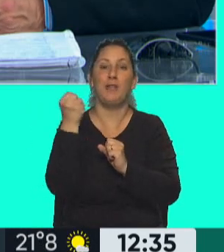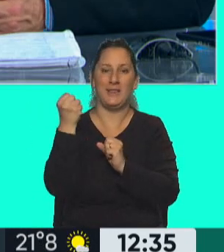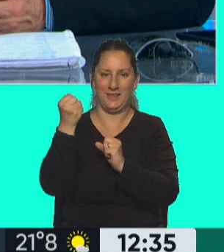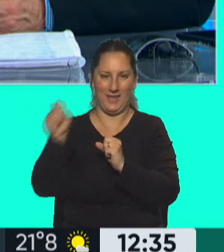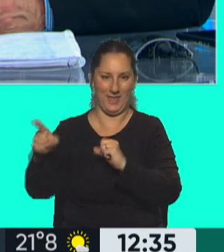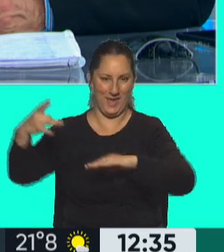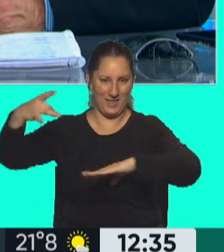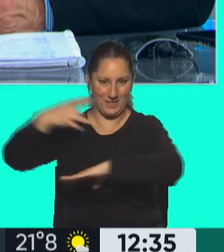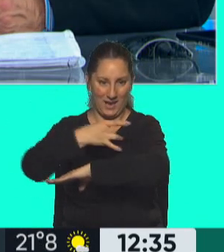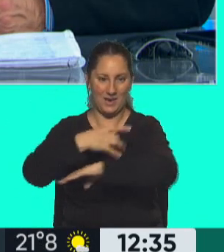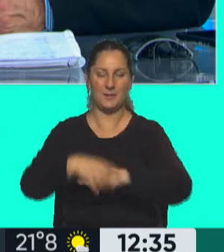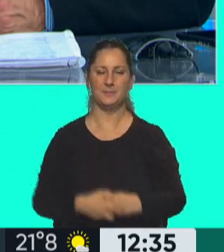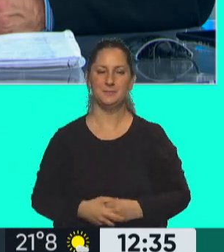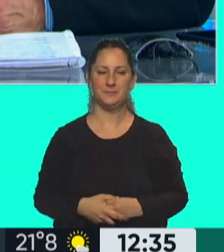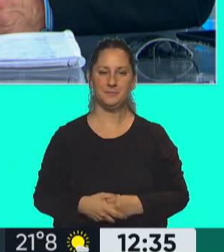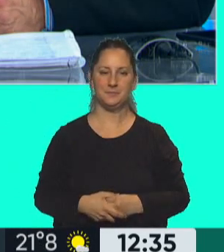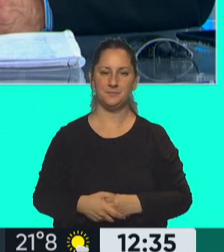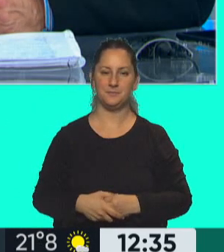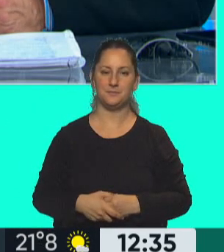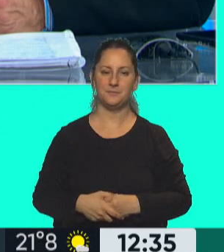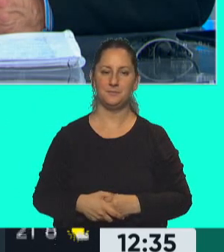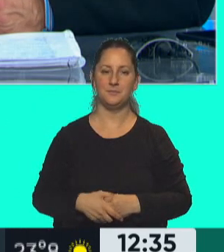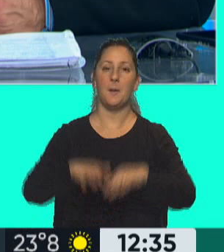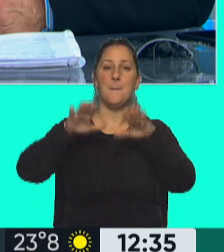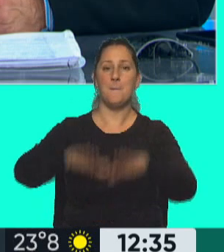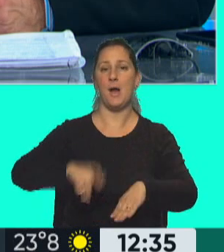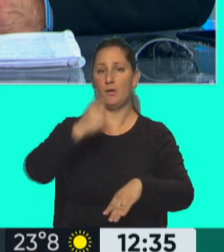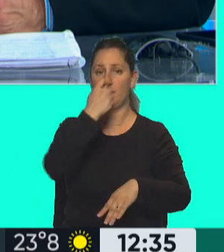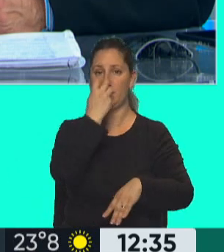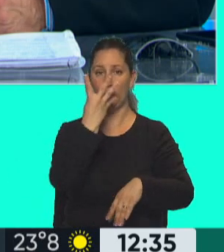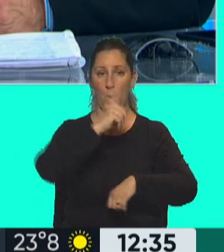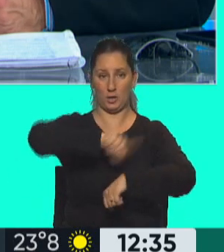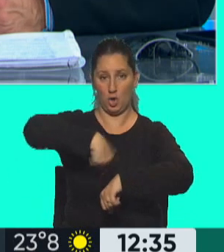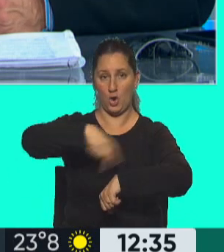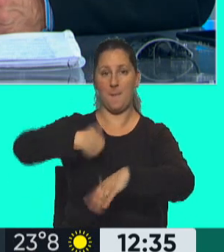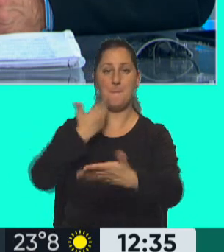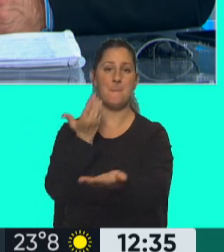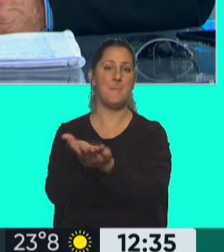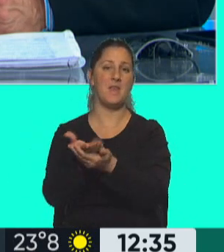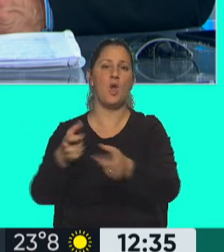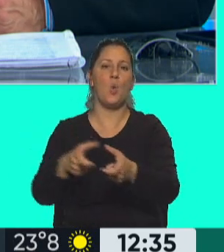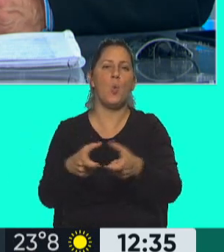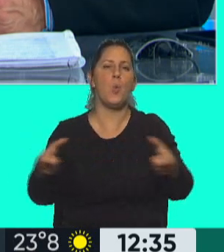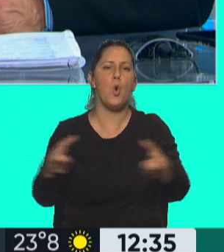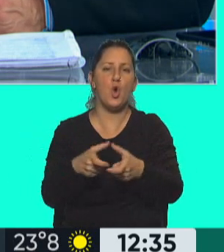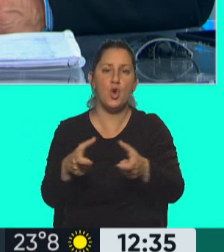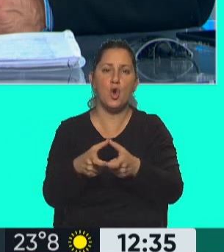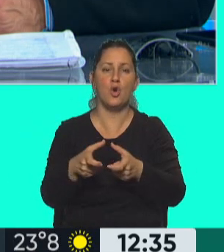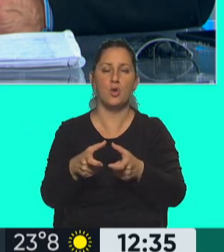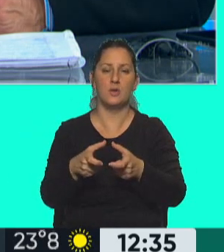el otro es la Unión Ferroviaria, con un paro de 24 horas reclamando el pago de este bono de